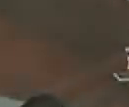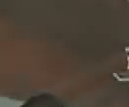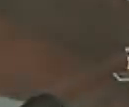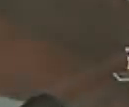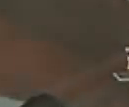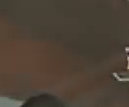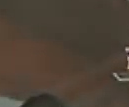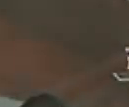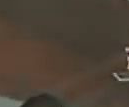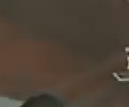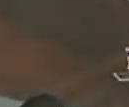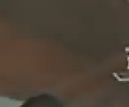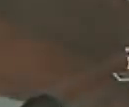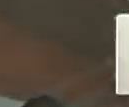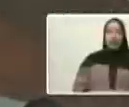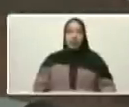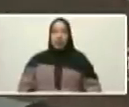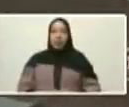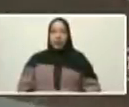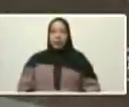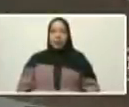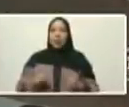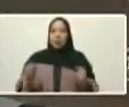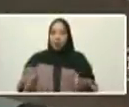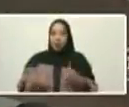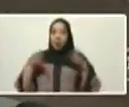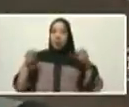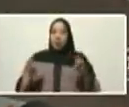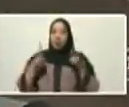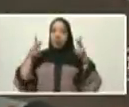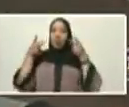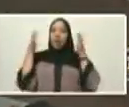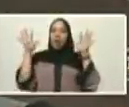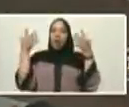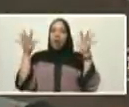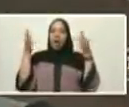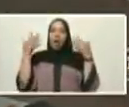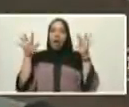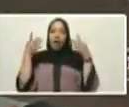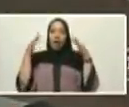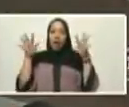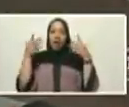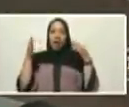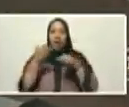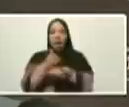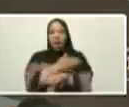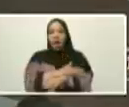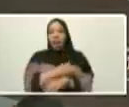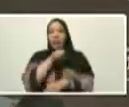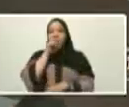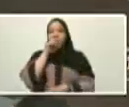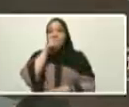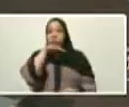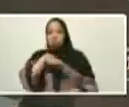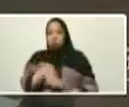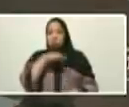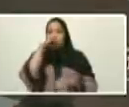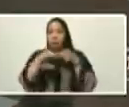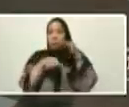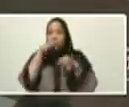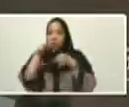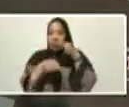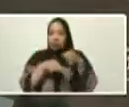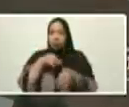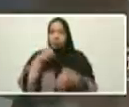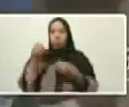La historia gloriosa de la patria grande contada por nuestra juventud.